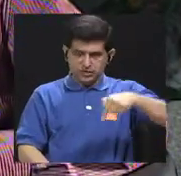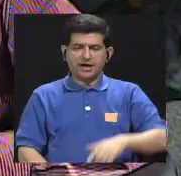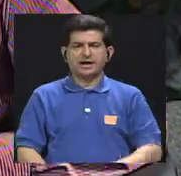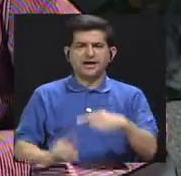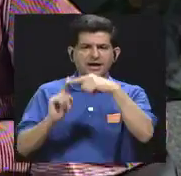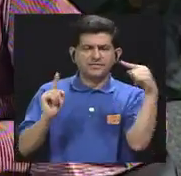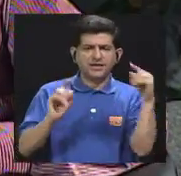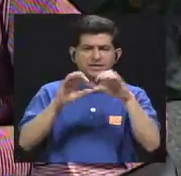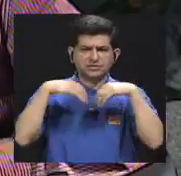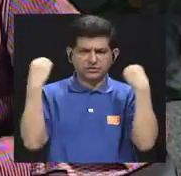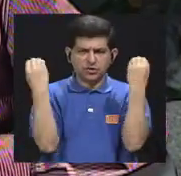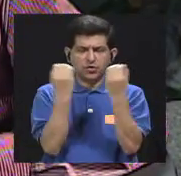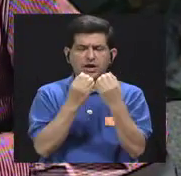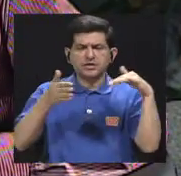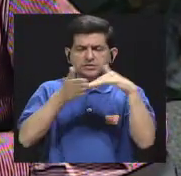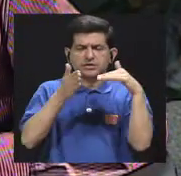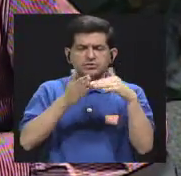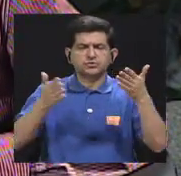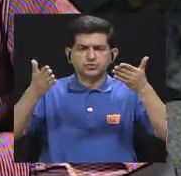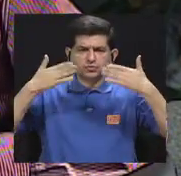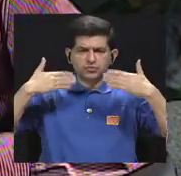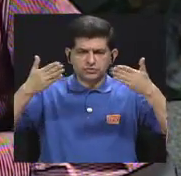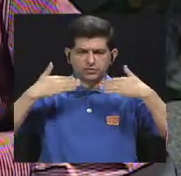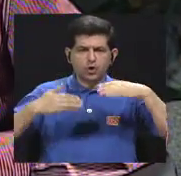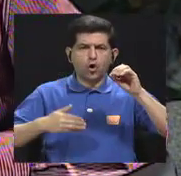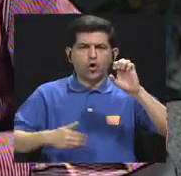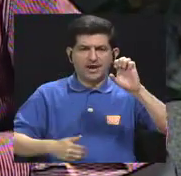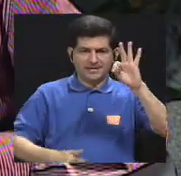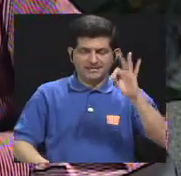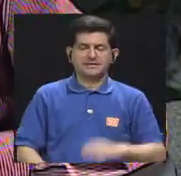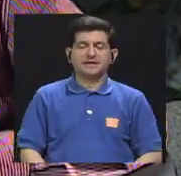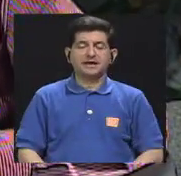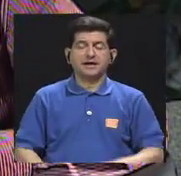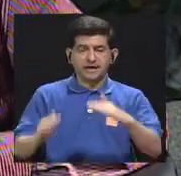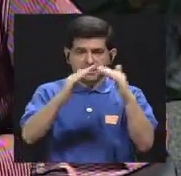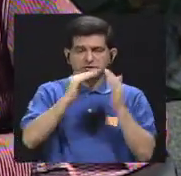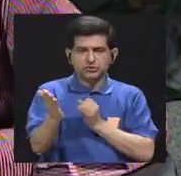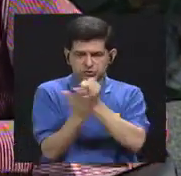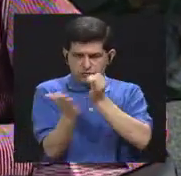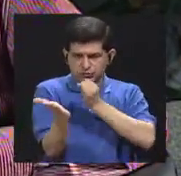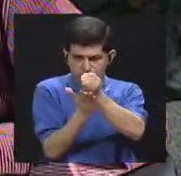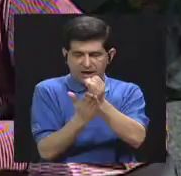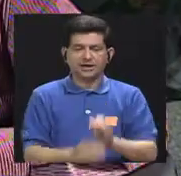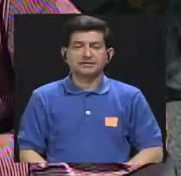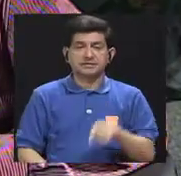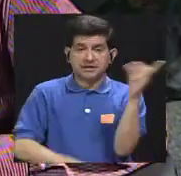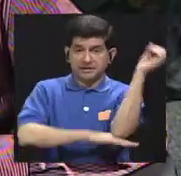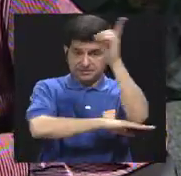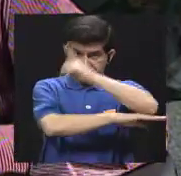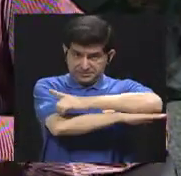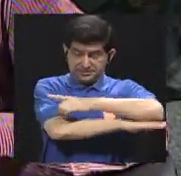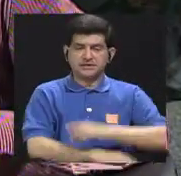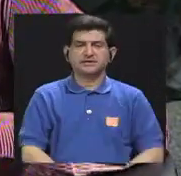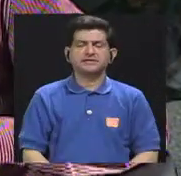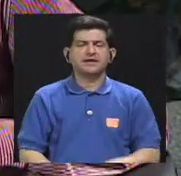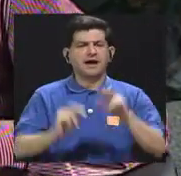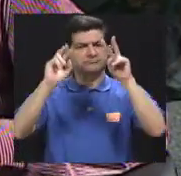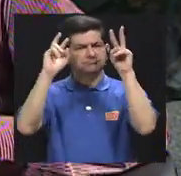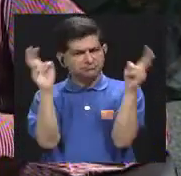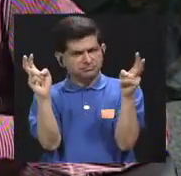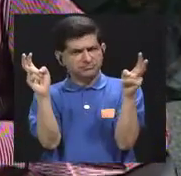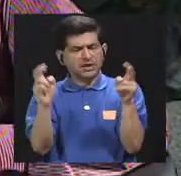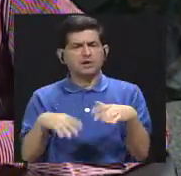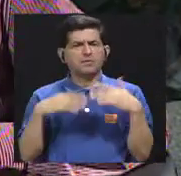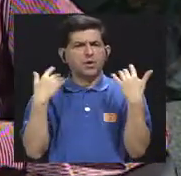desde la Organización de Estudios Tropicales en la Ciudad de la Investigación. Para el día de hoy, nuestro tema